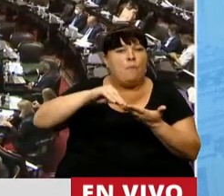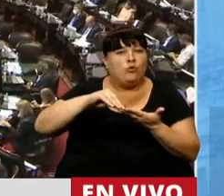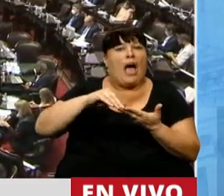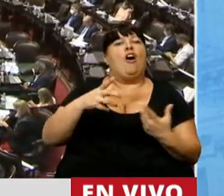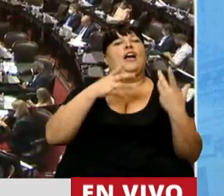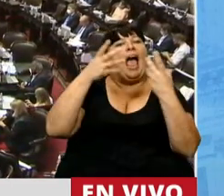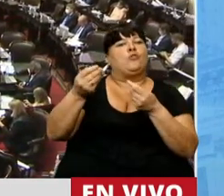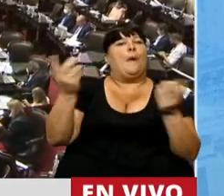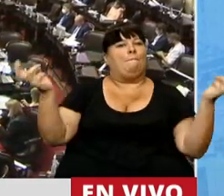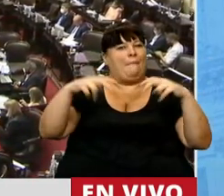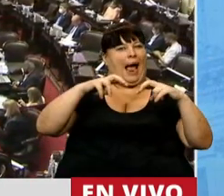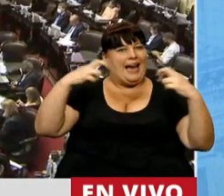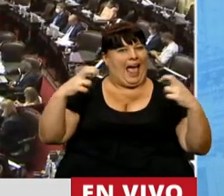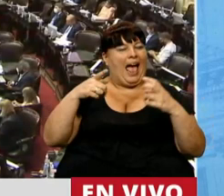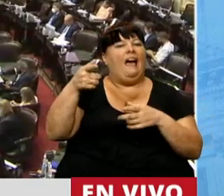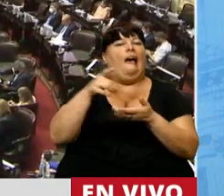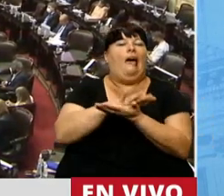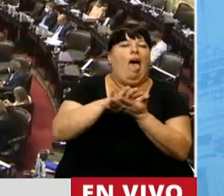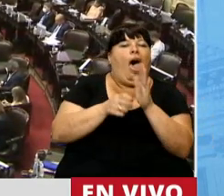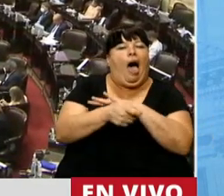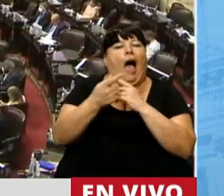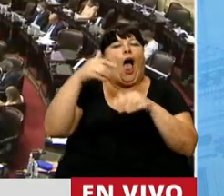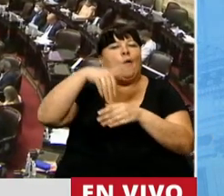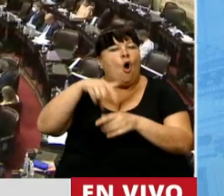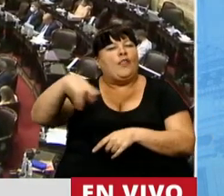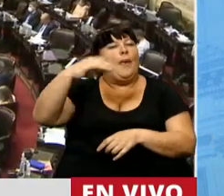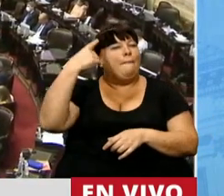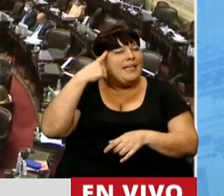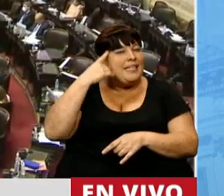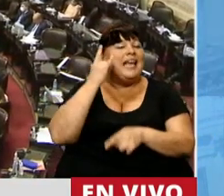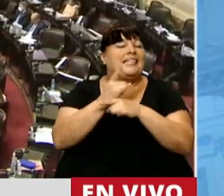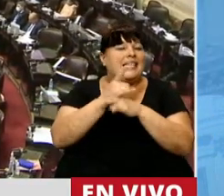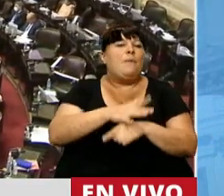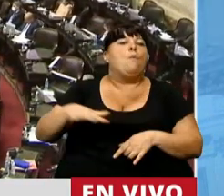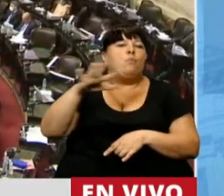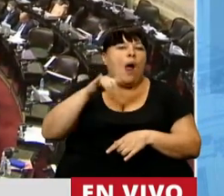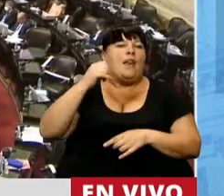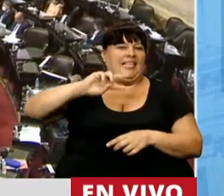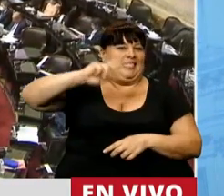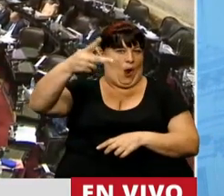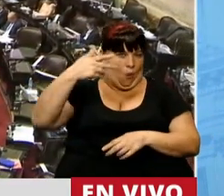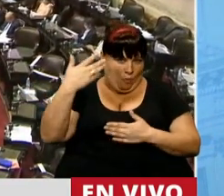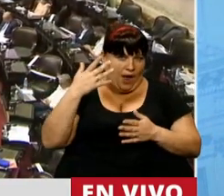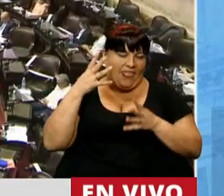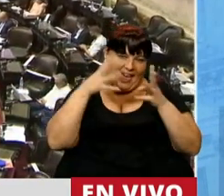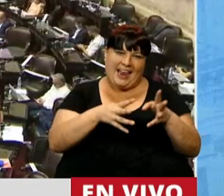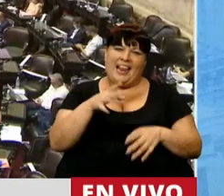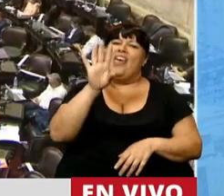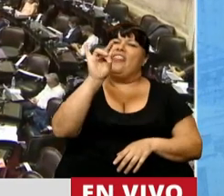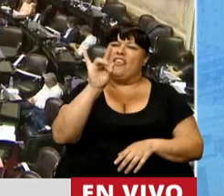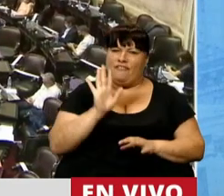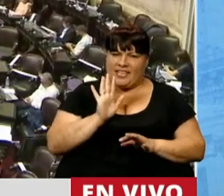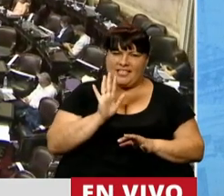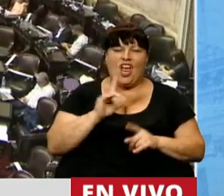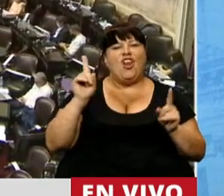contribuyen al quórum, que negocian su voto, que piensen que siempre el pueblo tendrá revancha, que no será fácil,